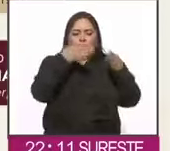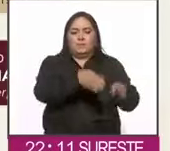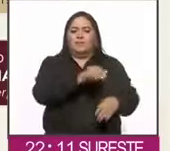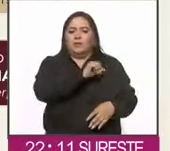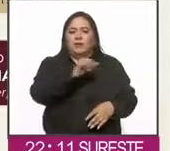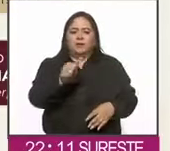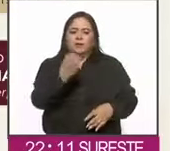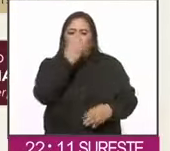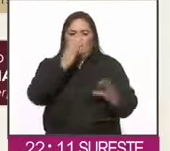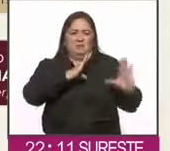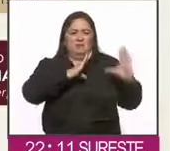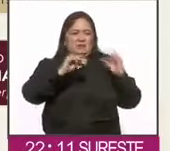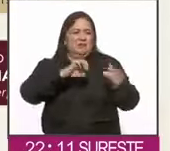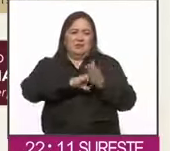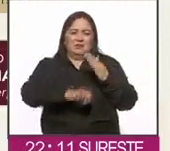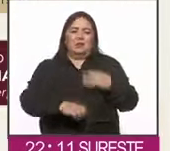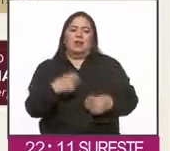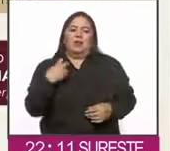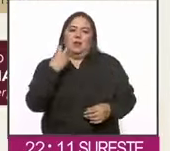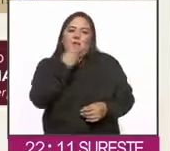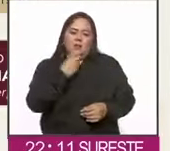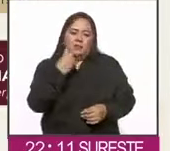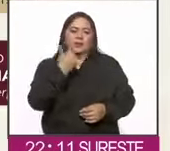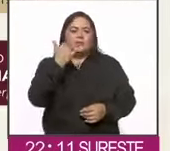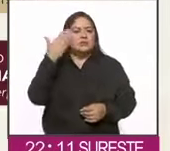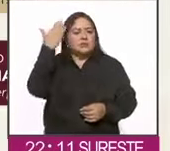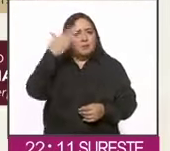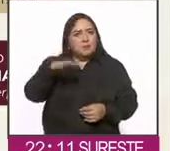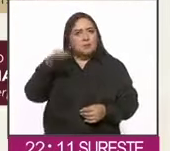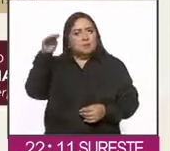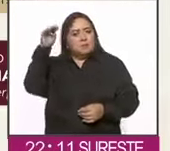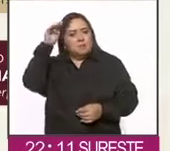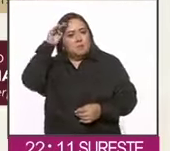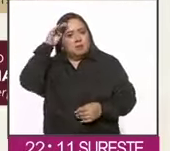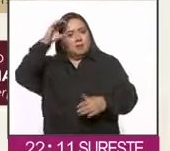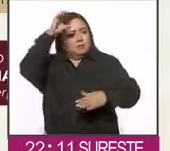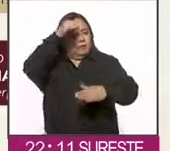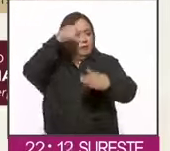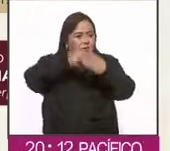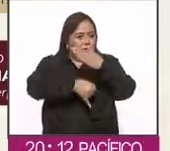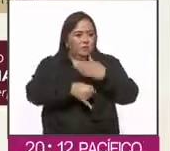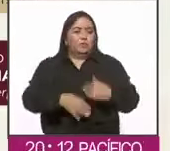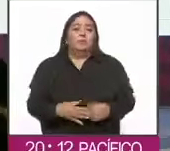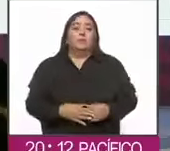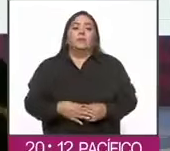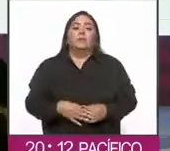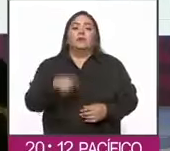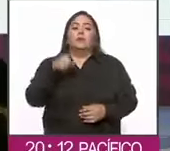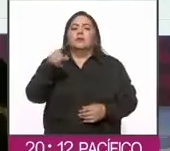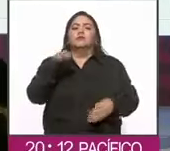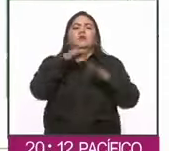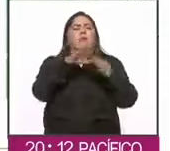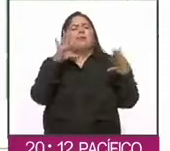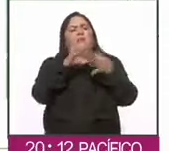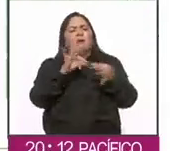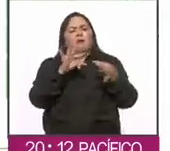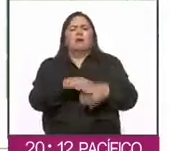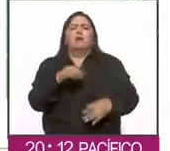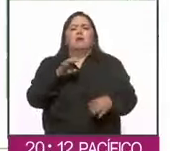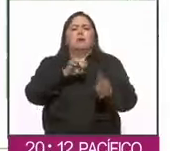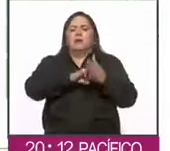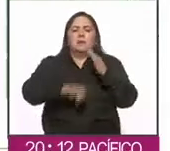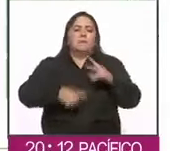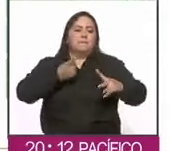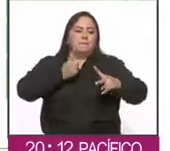campos formativos como lenguajes y saberes y pensamiento científico, en los que se abordarán disciplinas